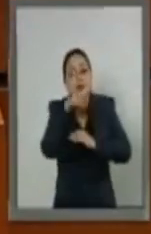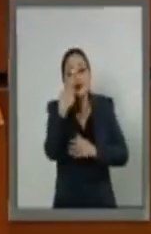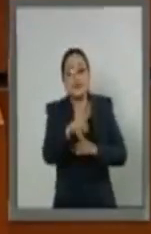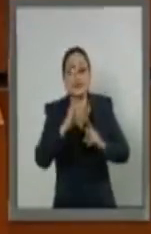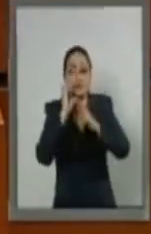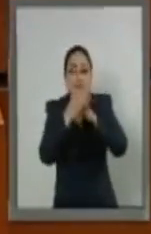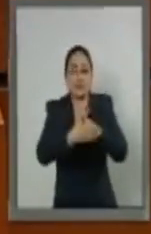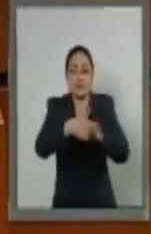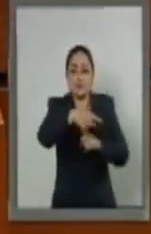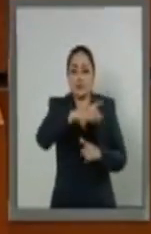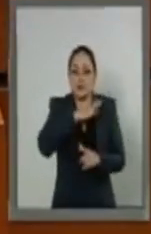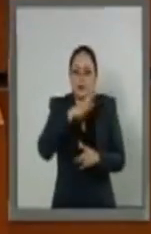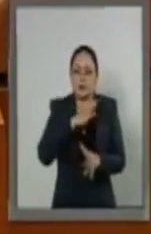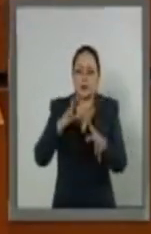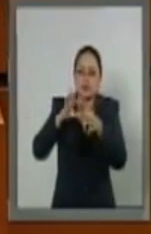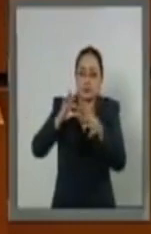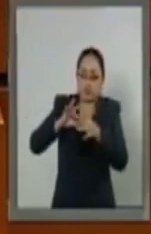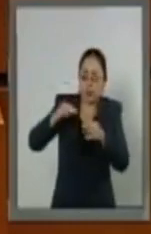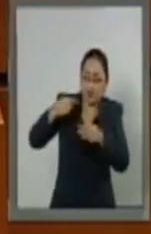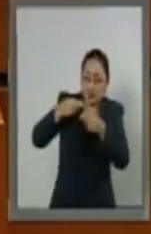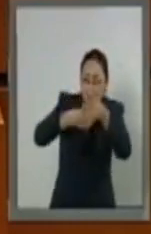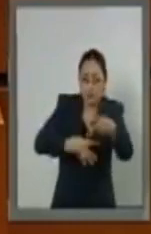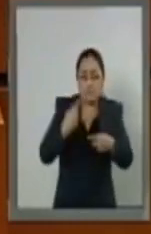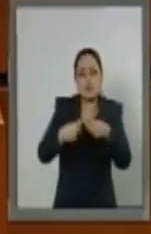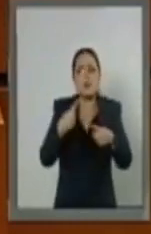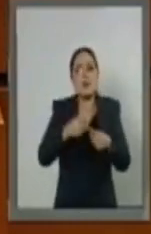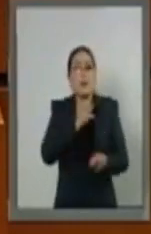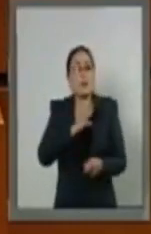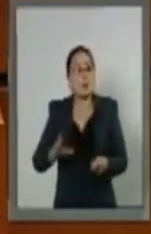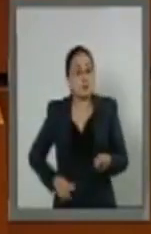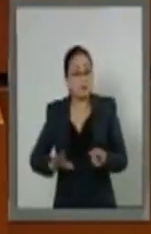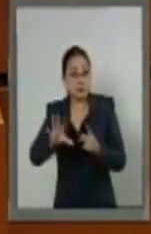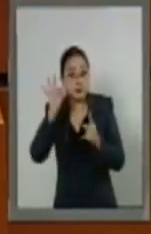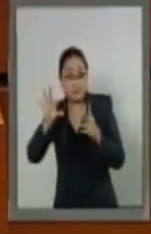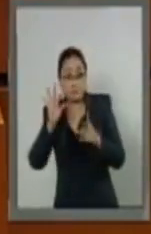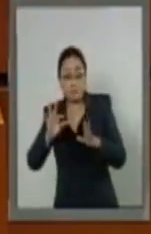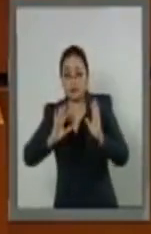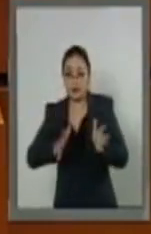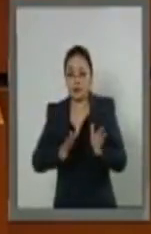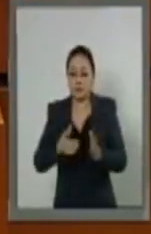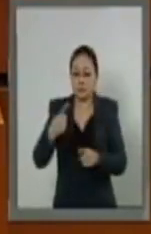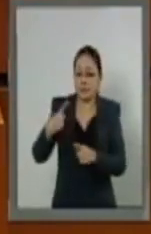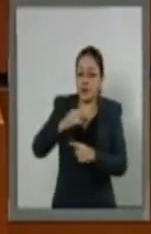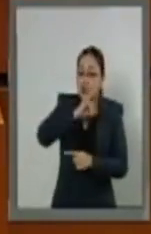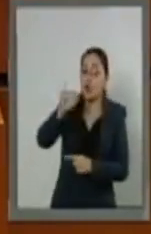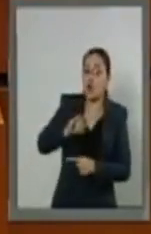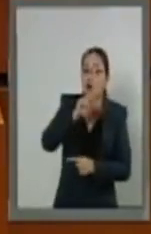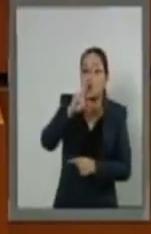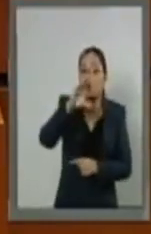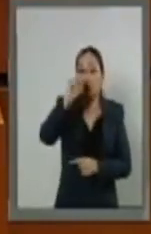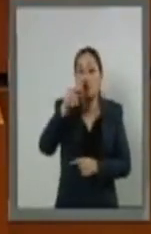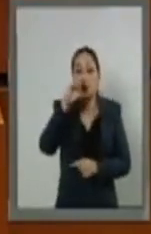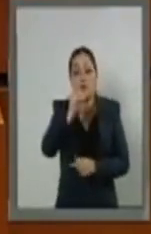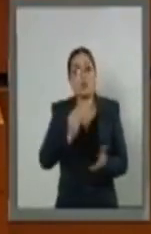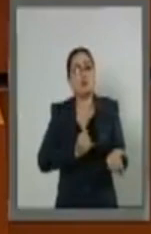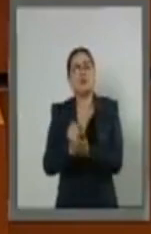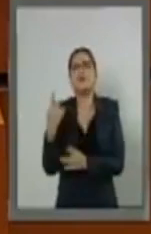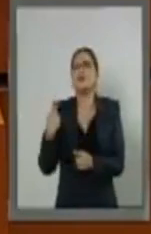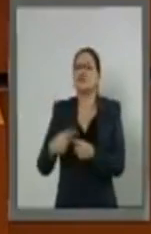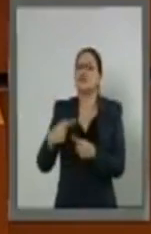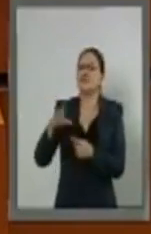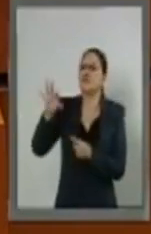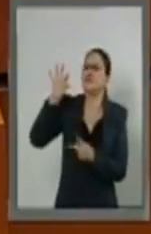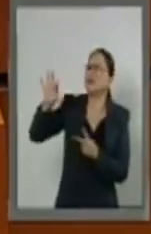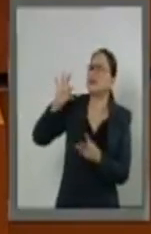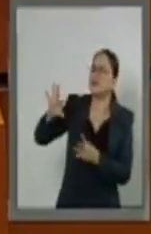un grupo de idóneos, la JUCOP va a decidir quién. La JUCOP o la